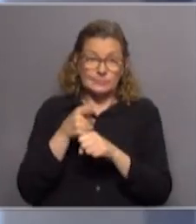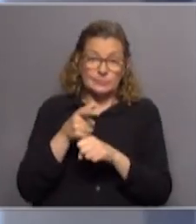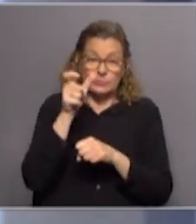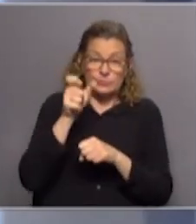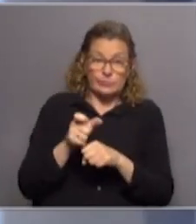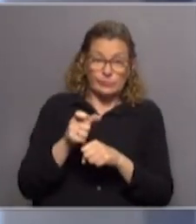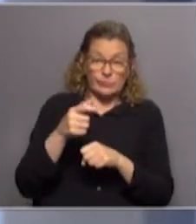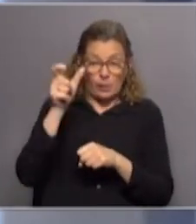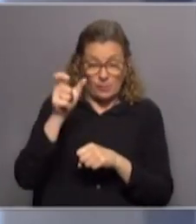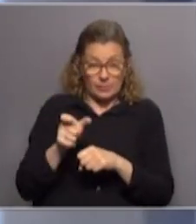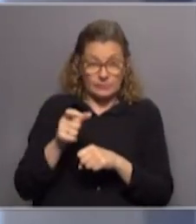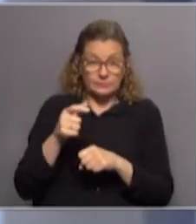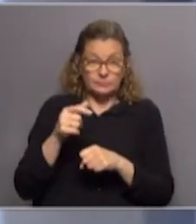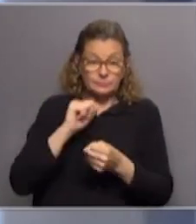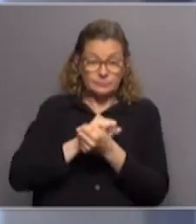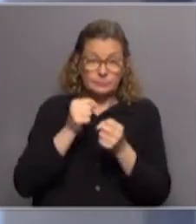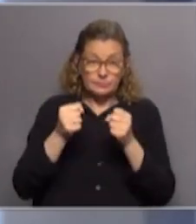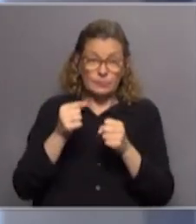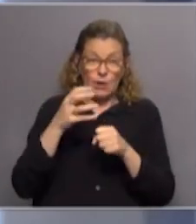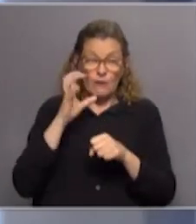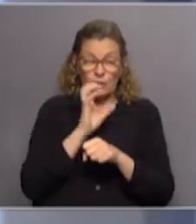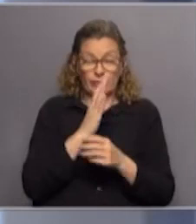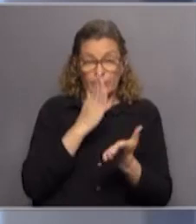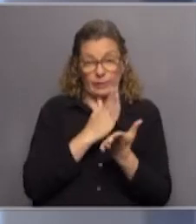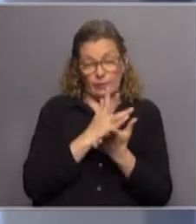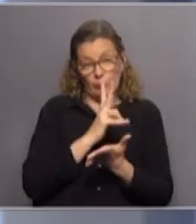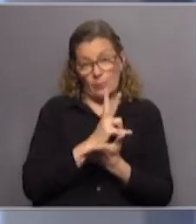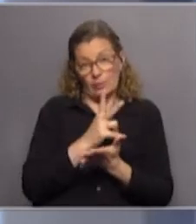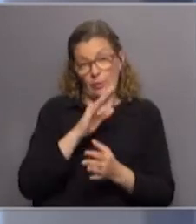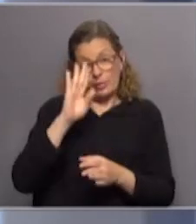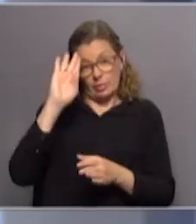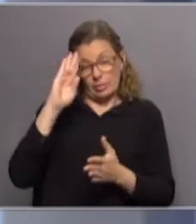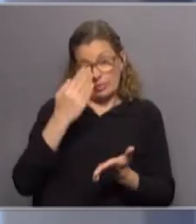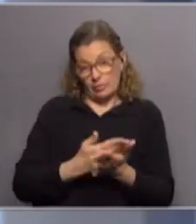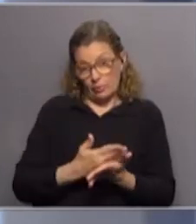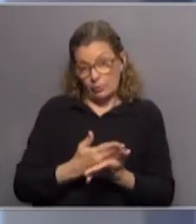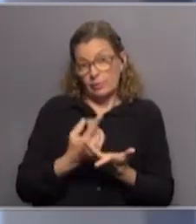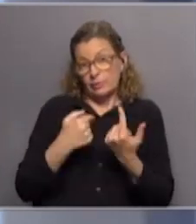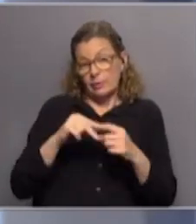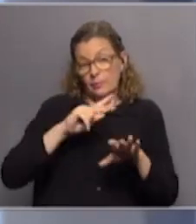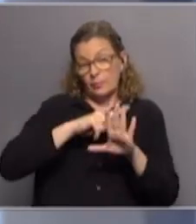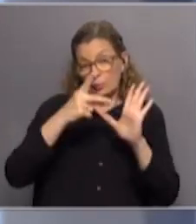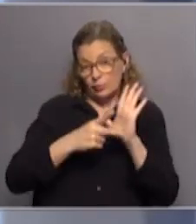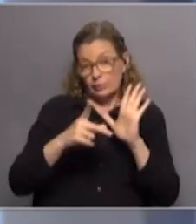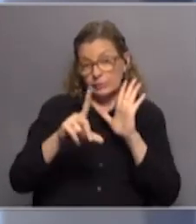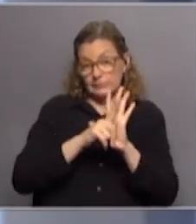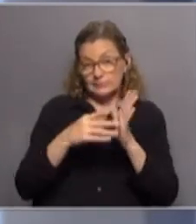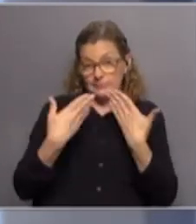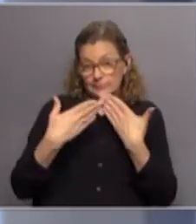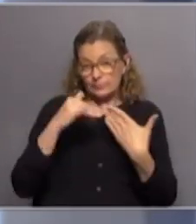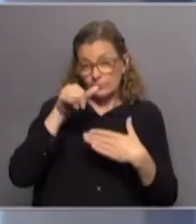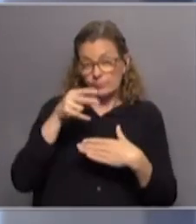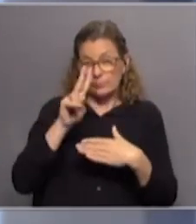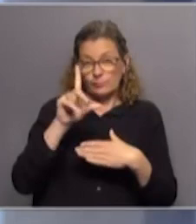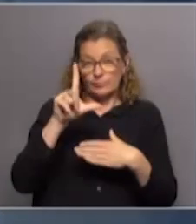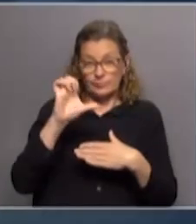personas, a gente que está presa por violaciones a los derechos humanos durante la dictadura. Y justamente de este proyecto de ley hablará Julieta